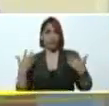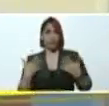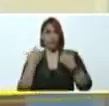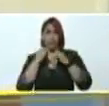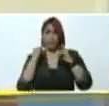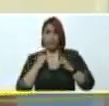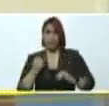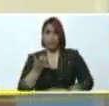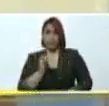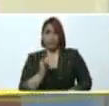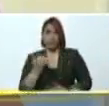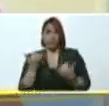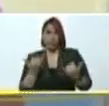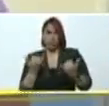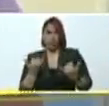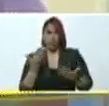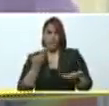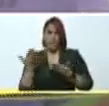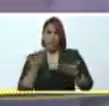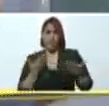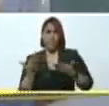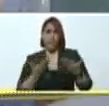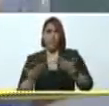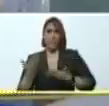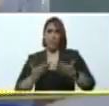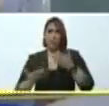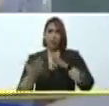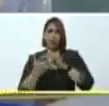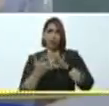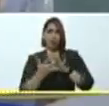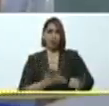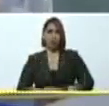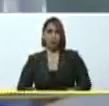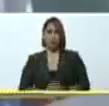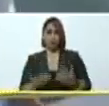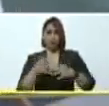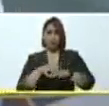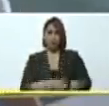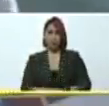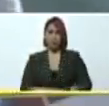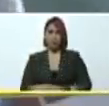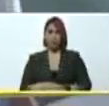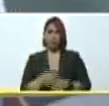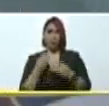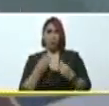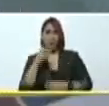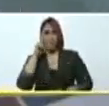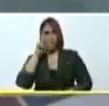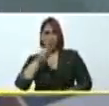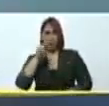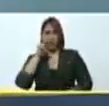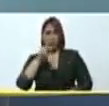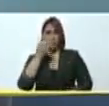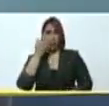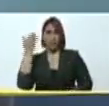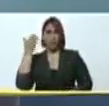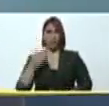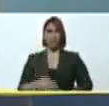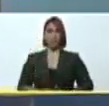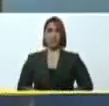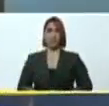de estar en este momento involucrada en este gremio educativo, como es la profesora Ofelia Padrón.